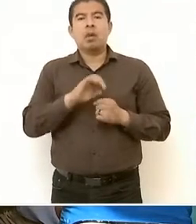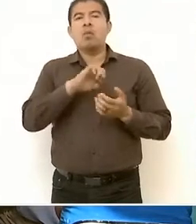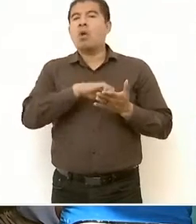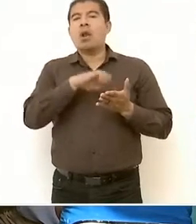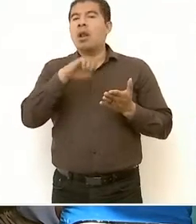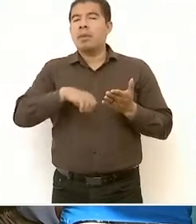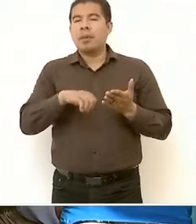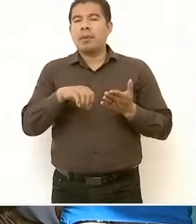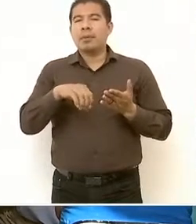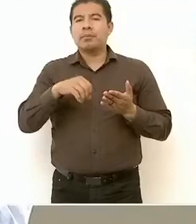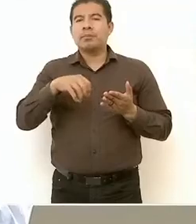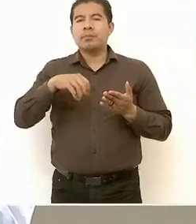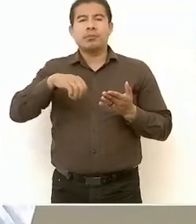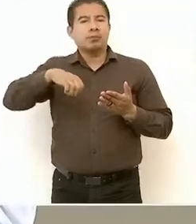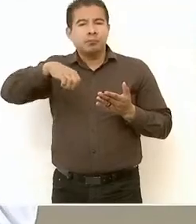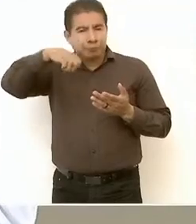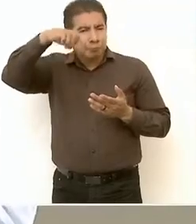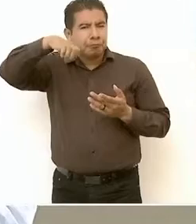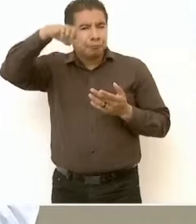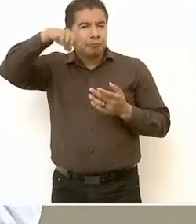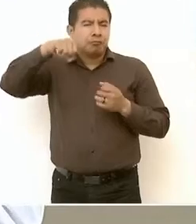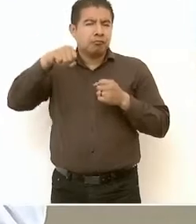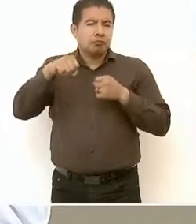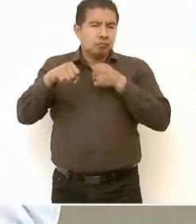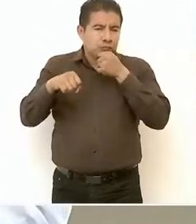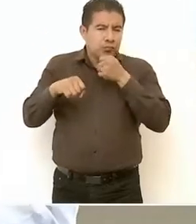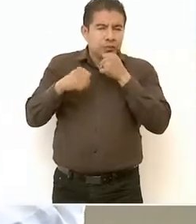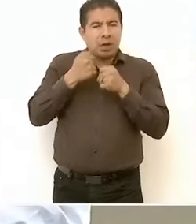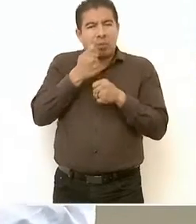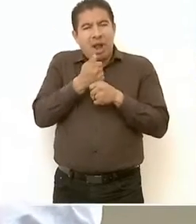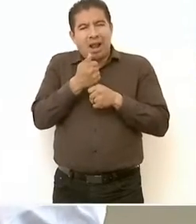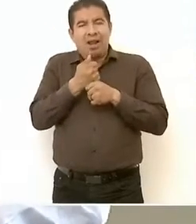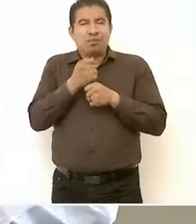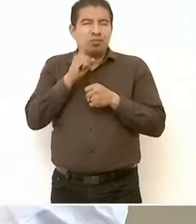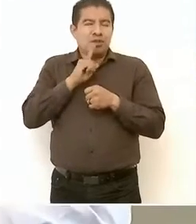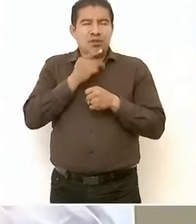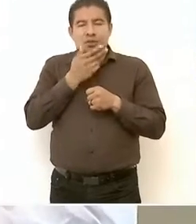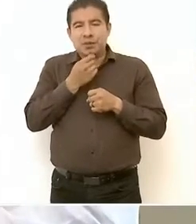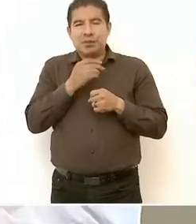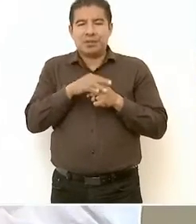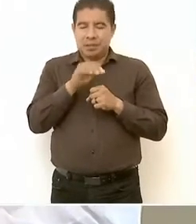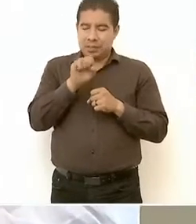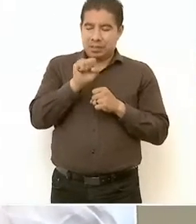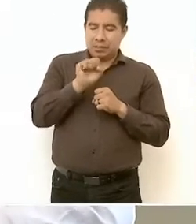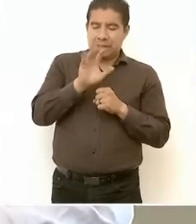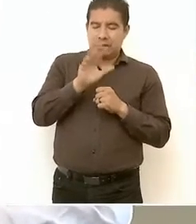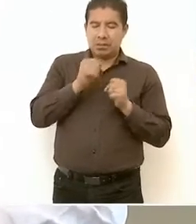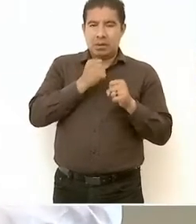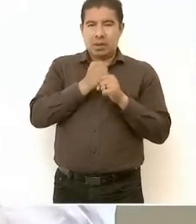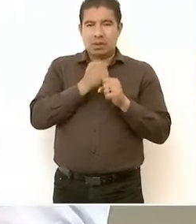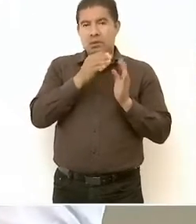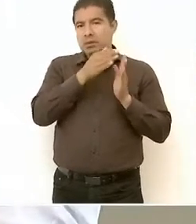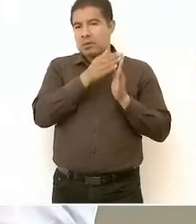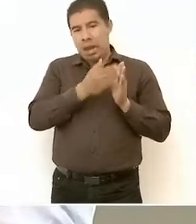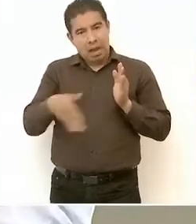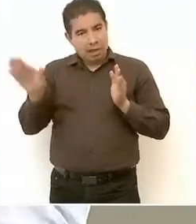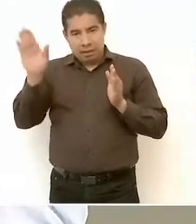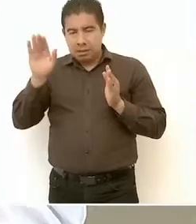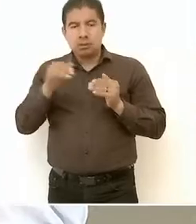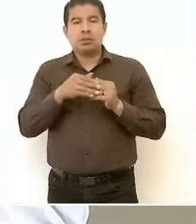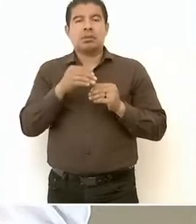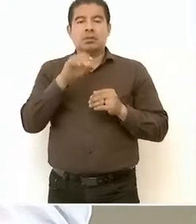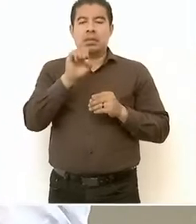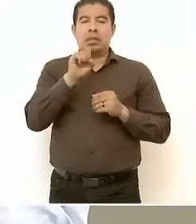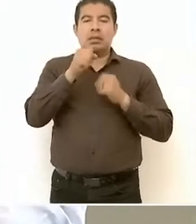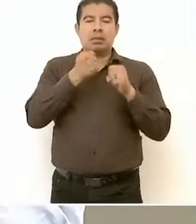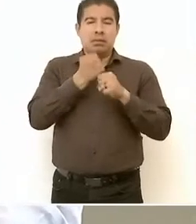los adultos mayores, las abuelitas y los abuelitos, de 65 años en adelante, que